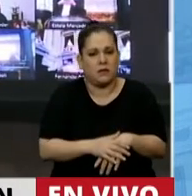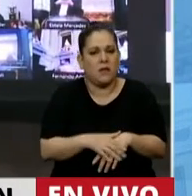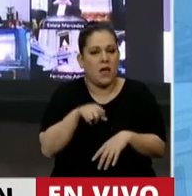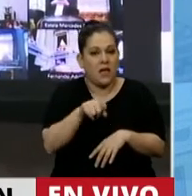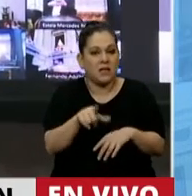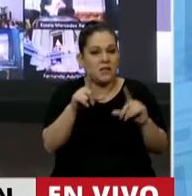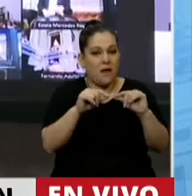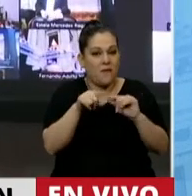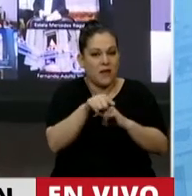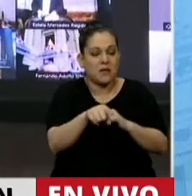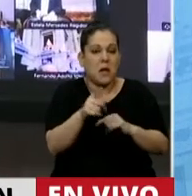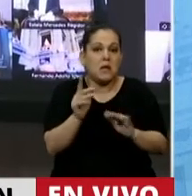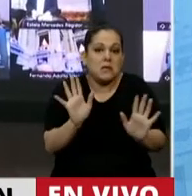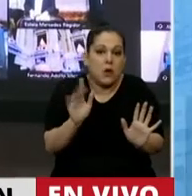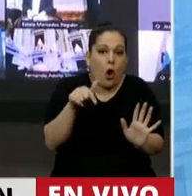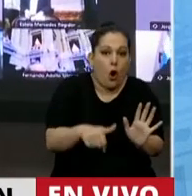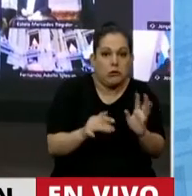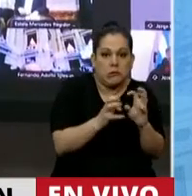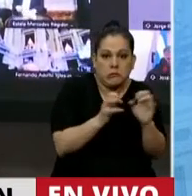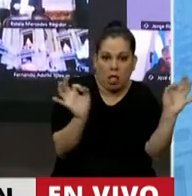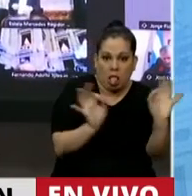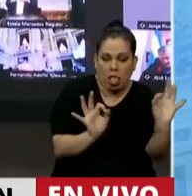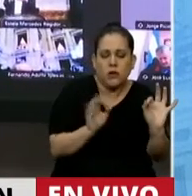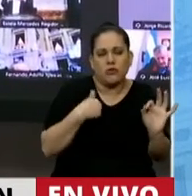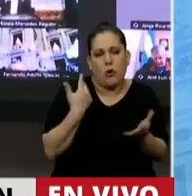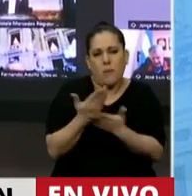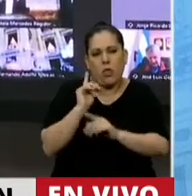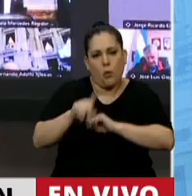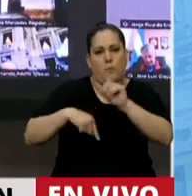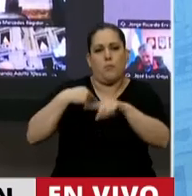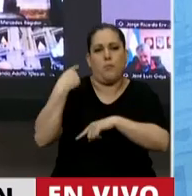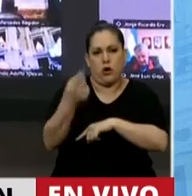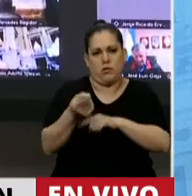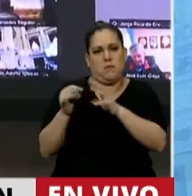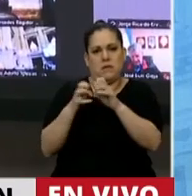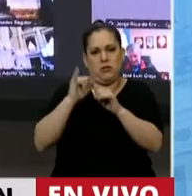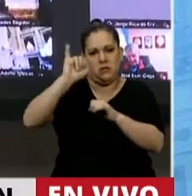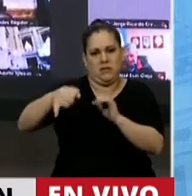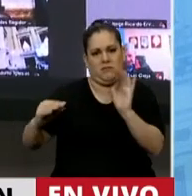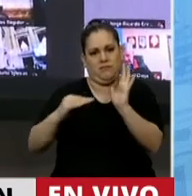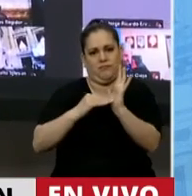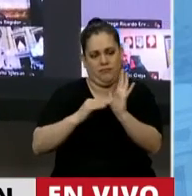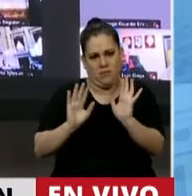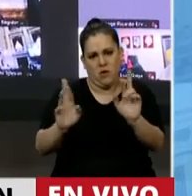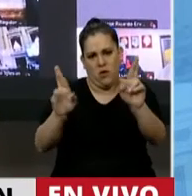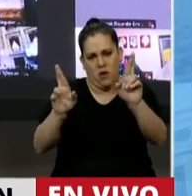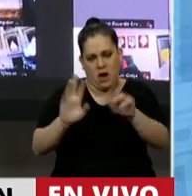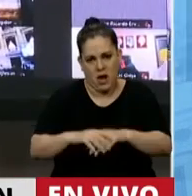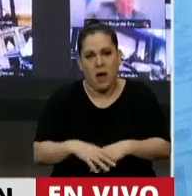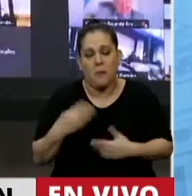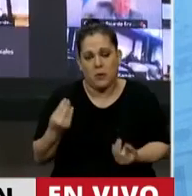pueda ser tratado. no es en esta sesión, pido, Presidente, que sea tratada para la próxima, porque me parece de